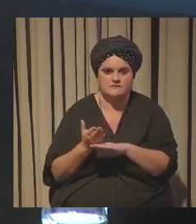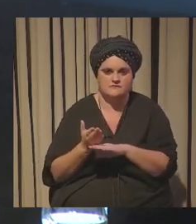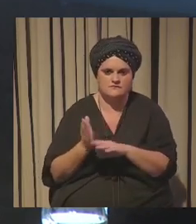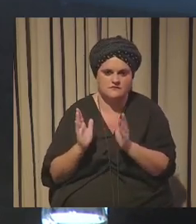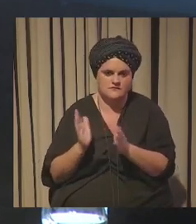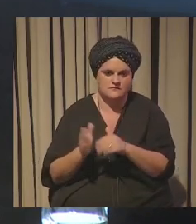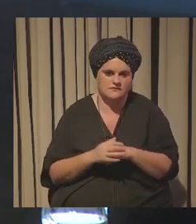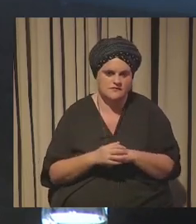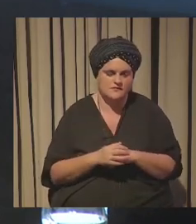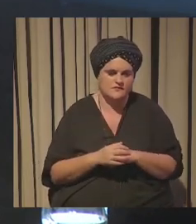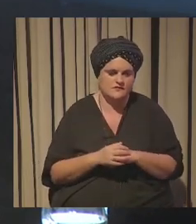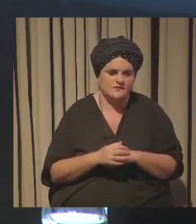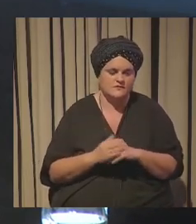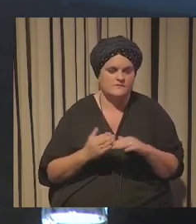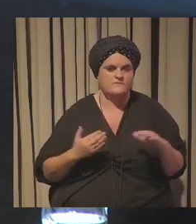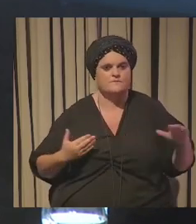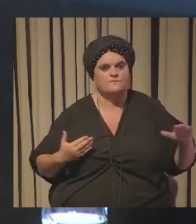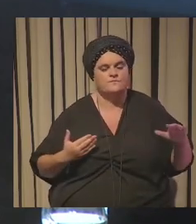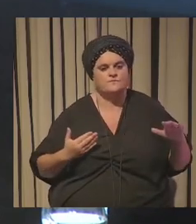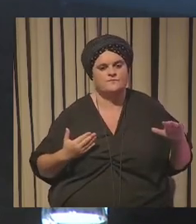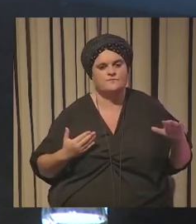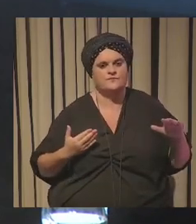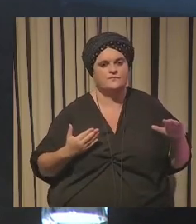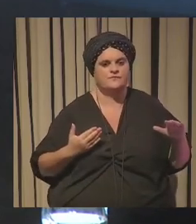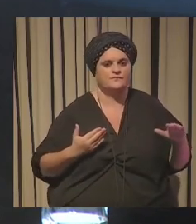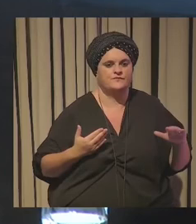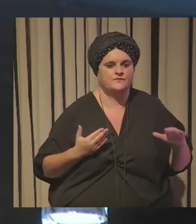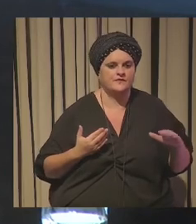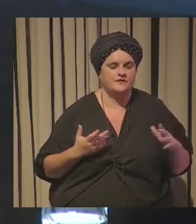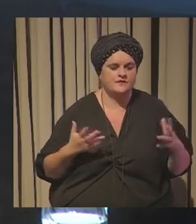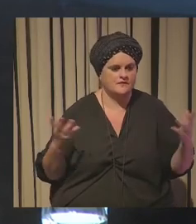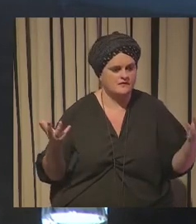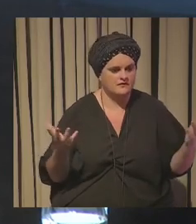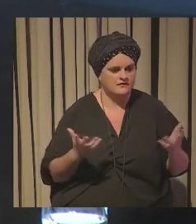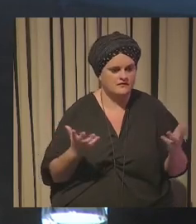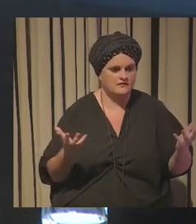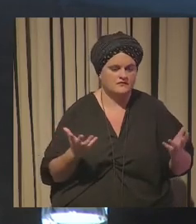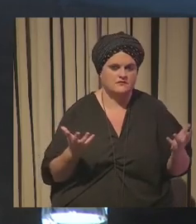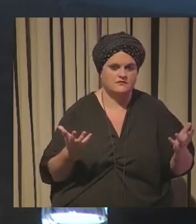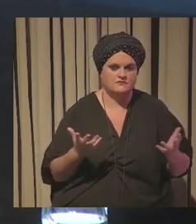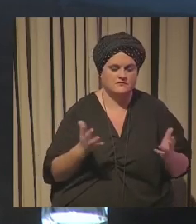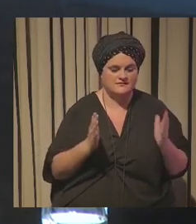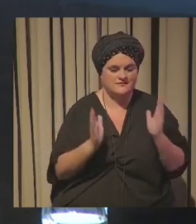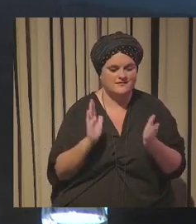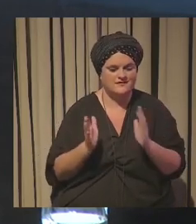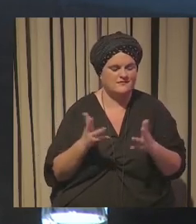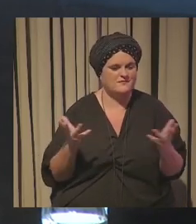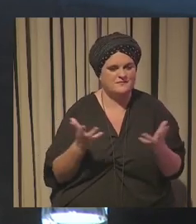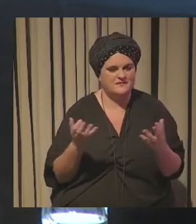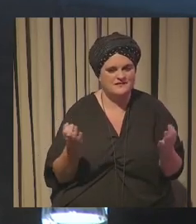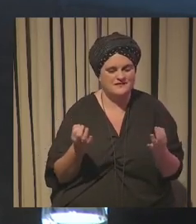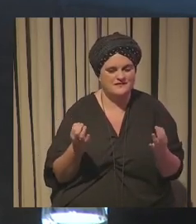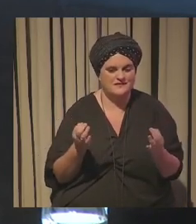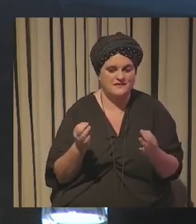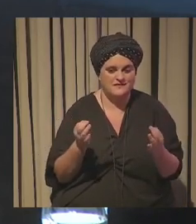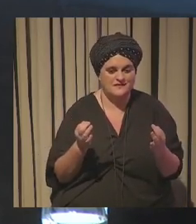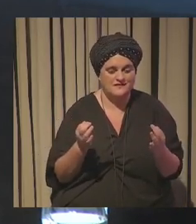entonces se cuenta la historia mediante lo que ocurre en esas sesiones de terapia y también